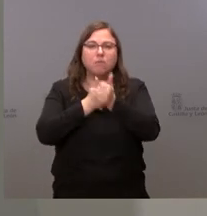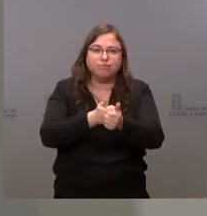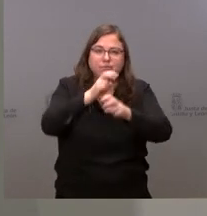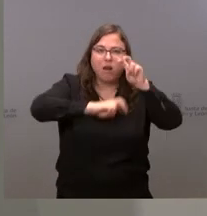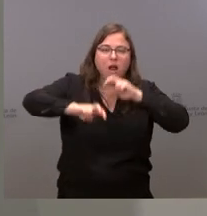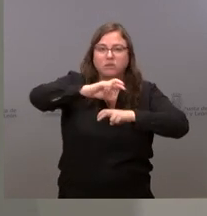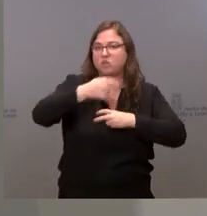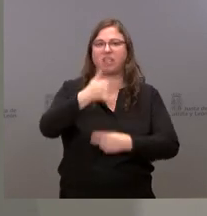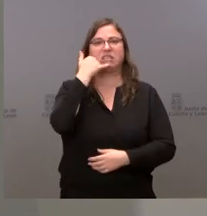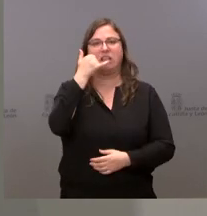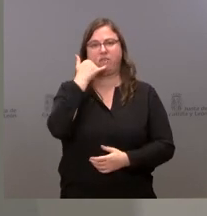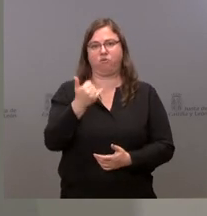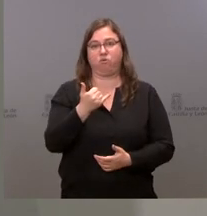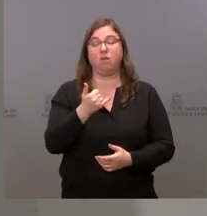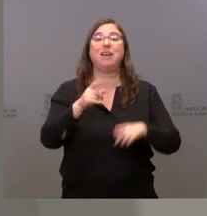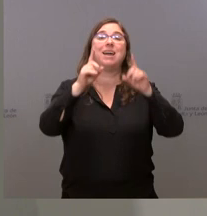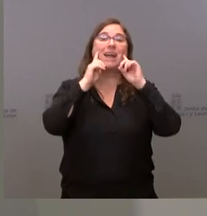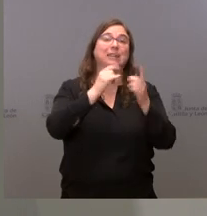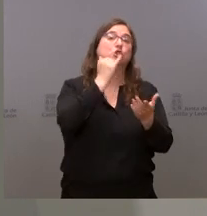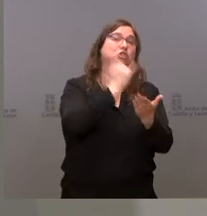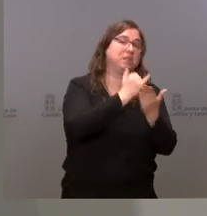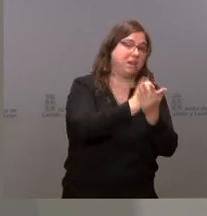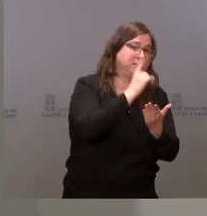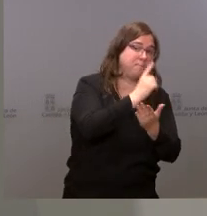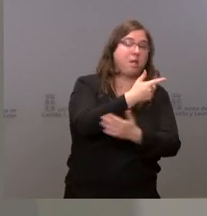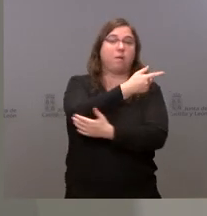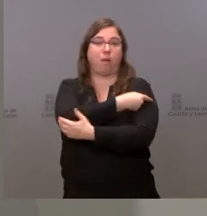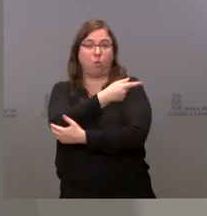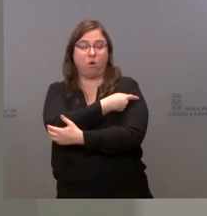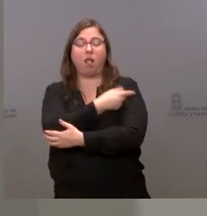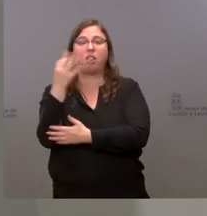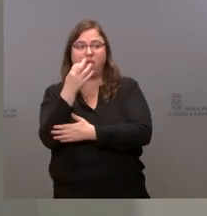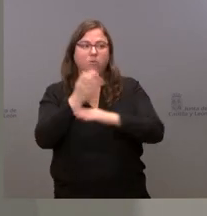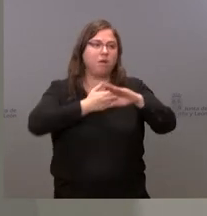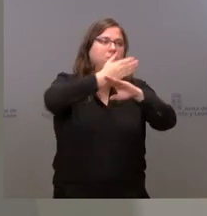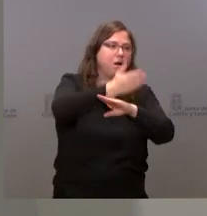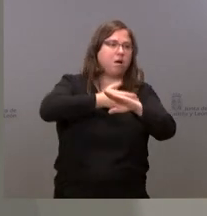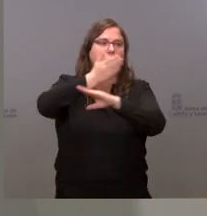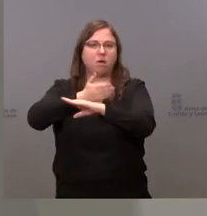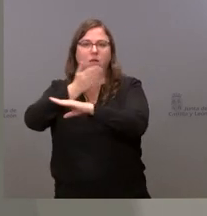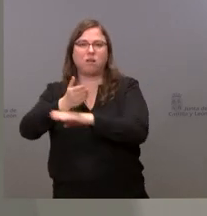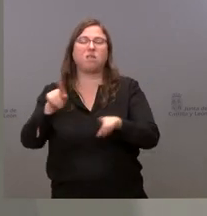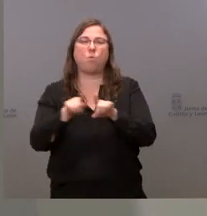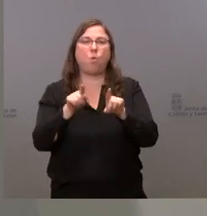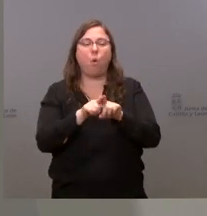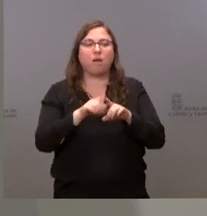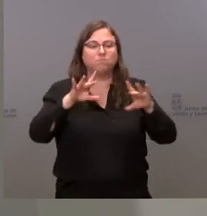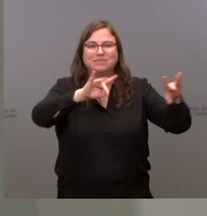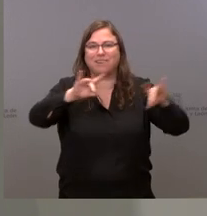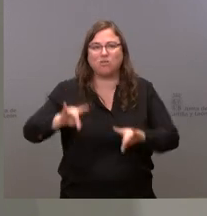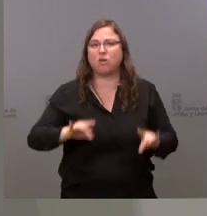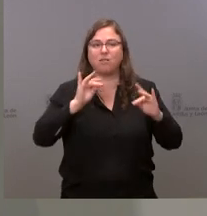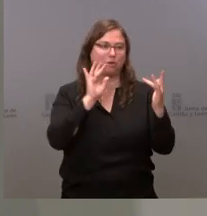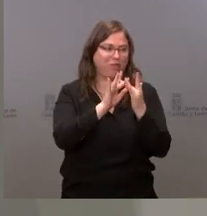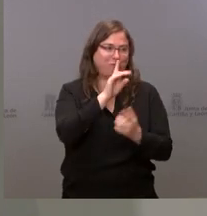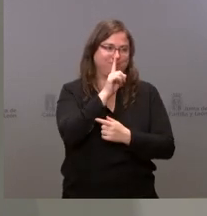concreta al territorio. No así en el caso de los test y las vacunas, donde lógicamente es fundamental la relación concreta y directa con la